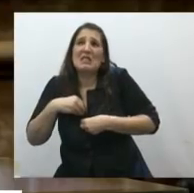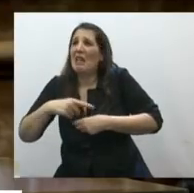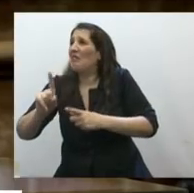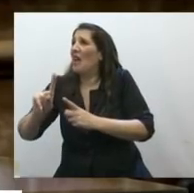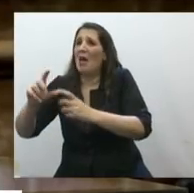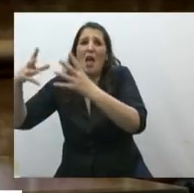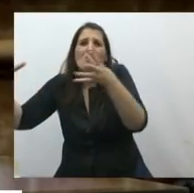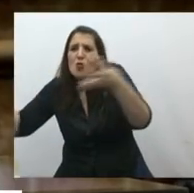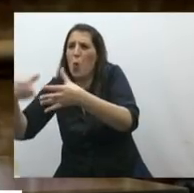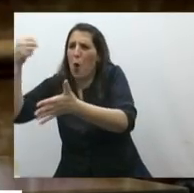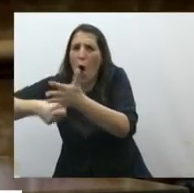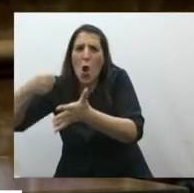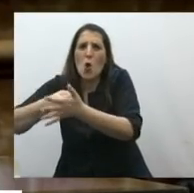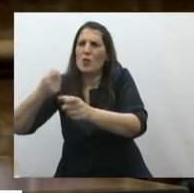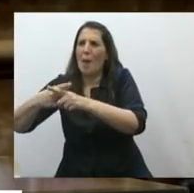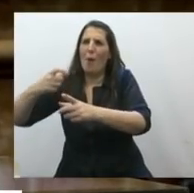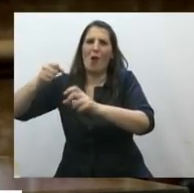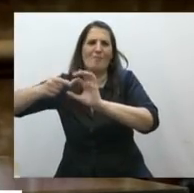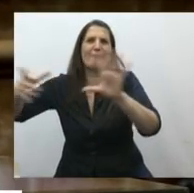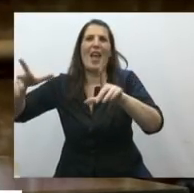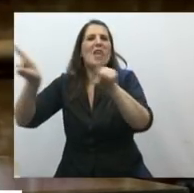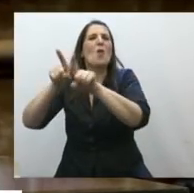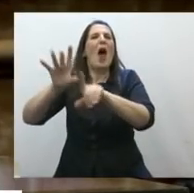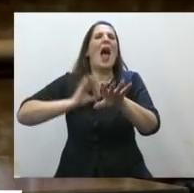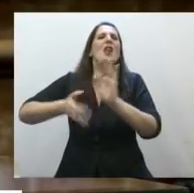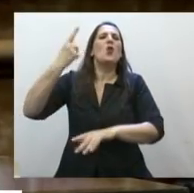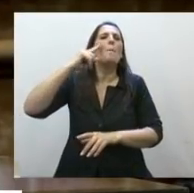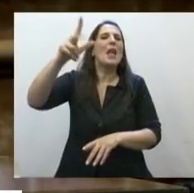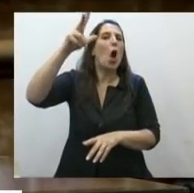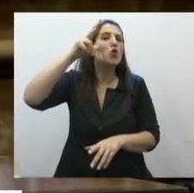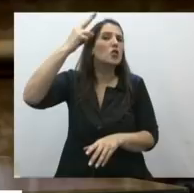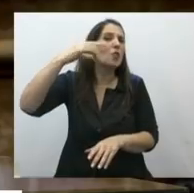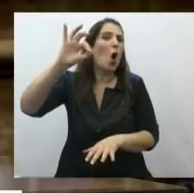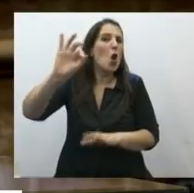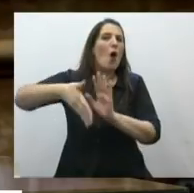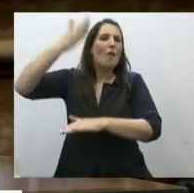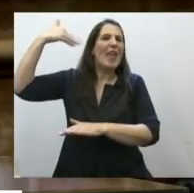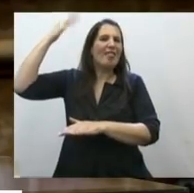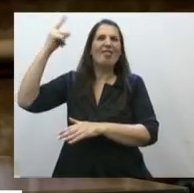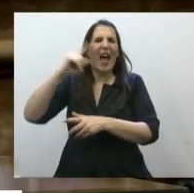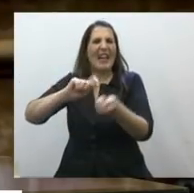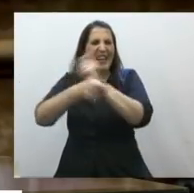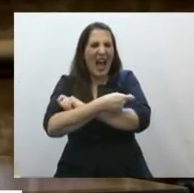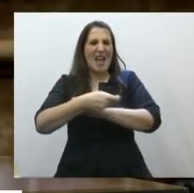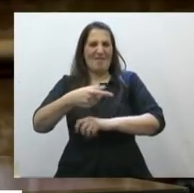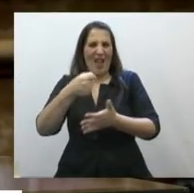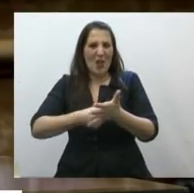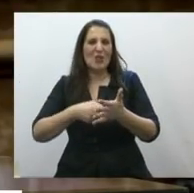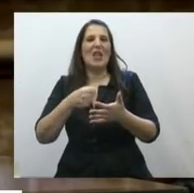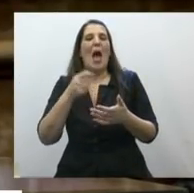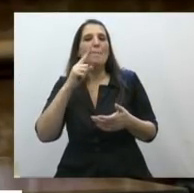y derechos civiles como lo fueron los revolucionarios del parque de 1890, los reformistas de 1918, los trabajadores de